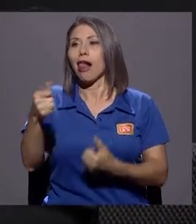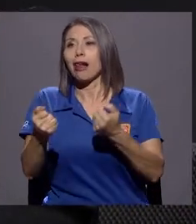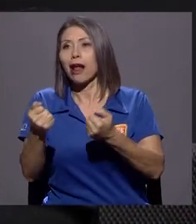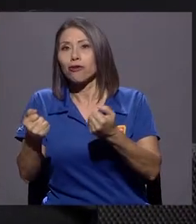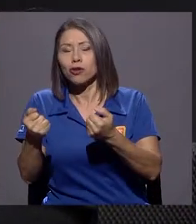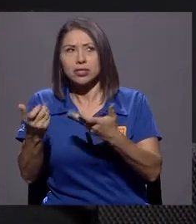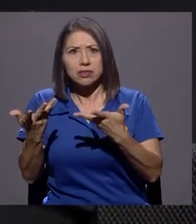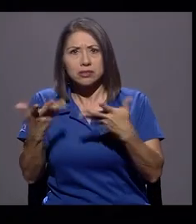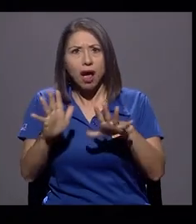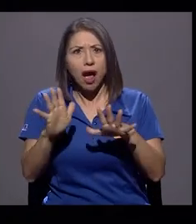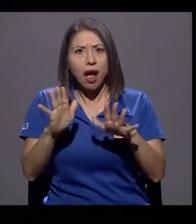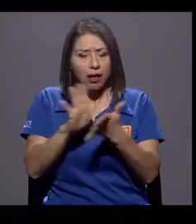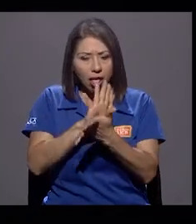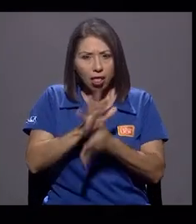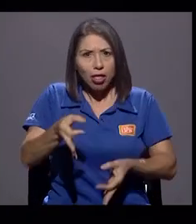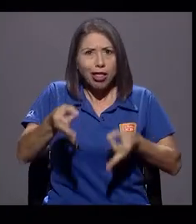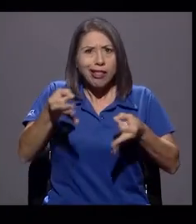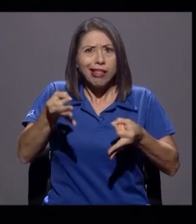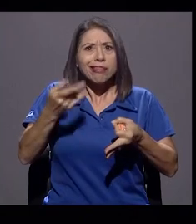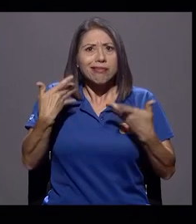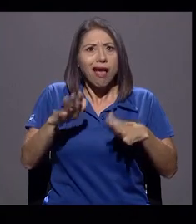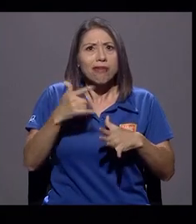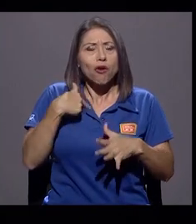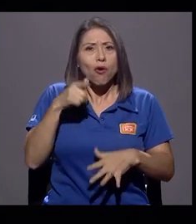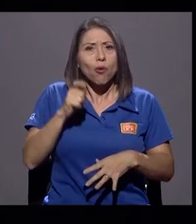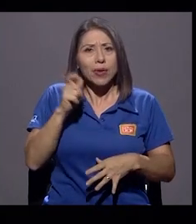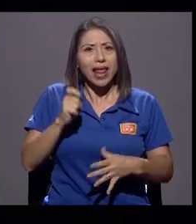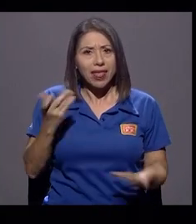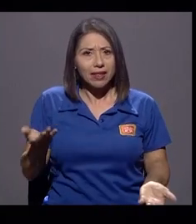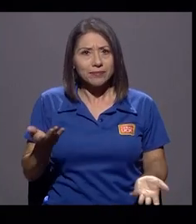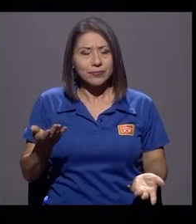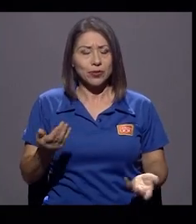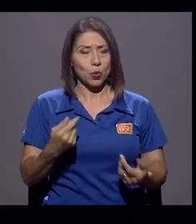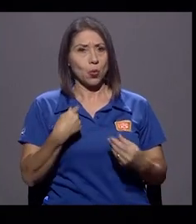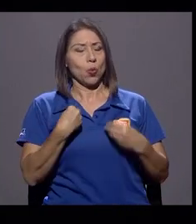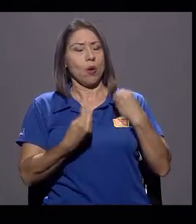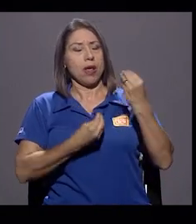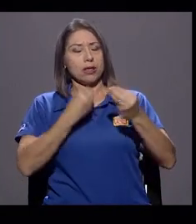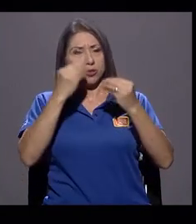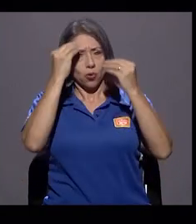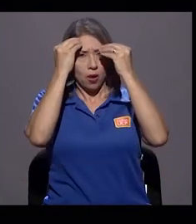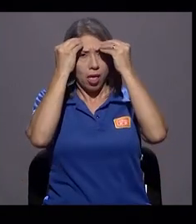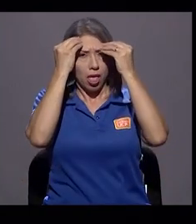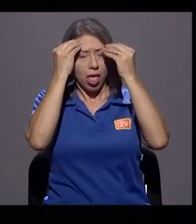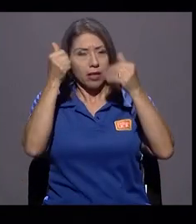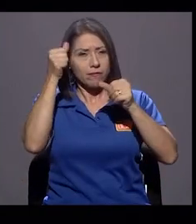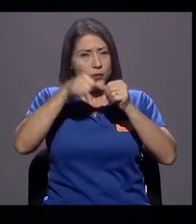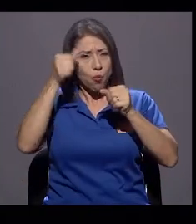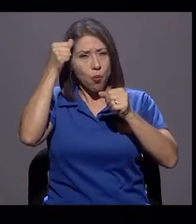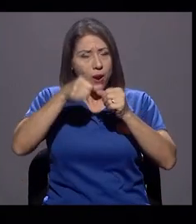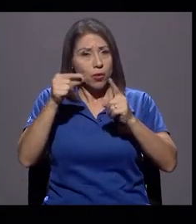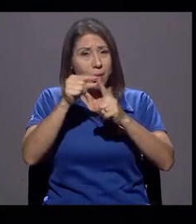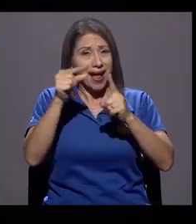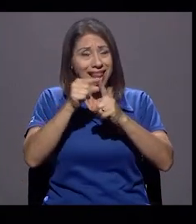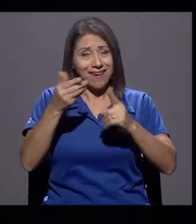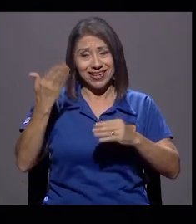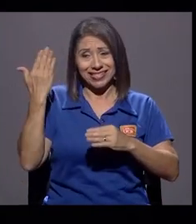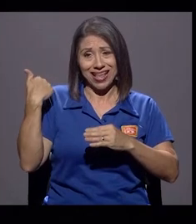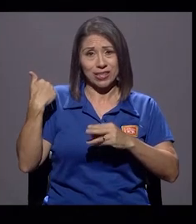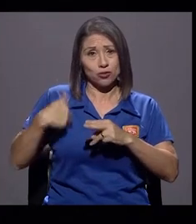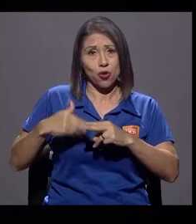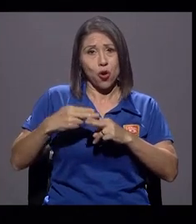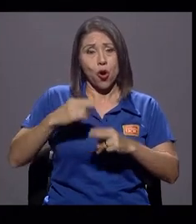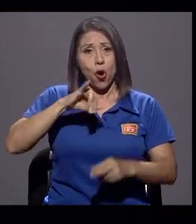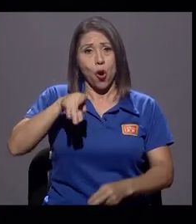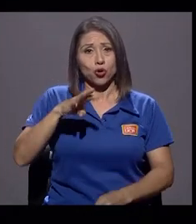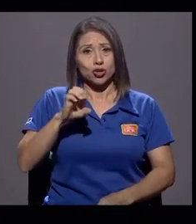jubilaban. Qué impresionante. Recuerdo ahora las palabras y me retumba todo en este momento cuando José Manuel Arroyo nos